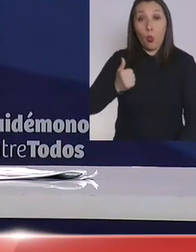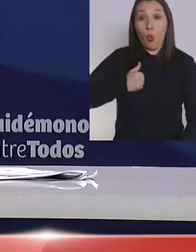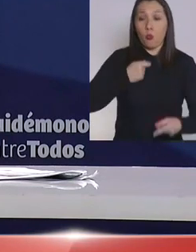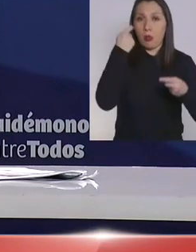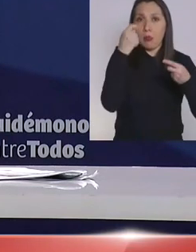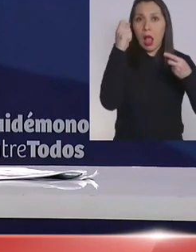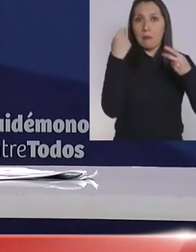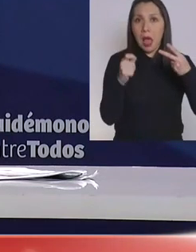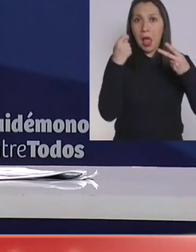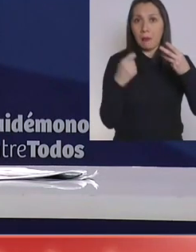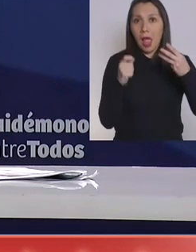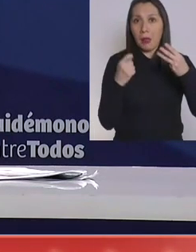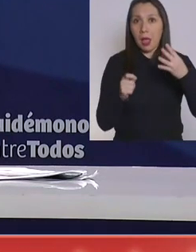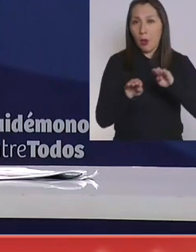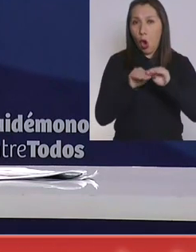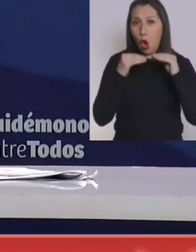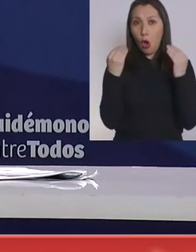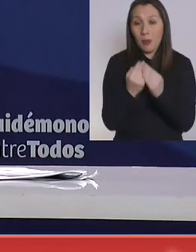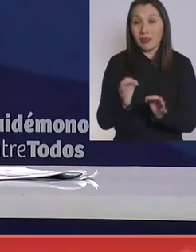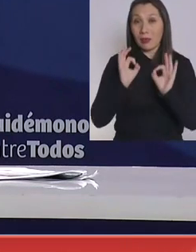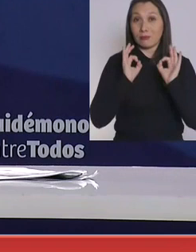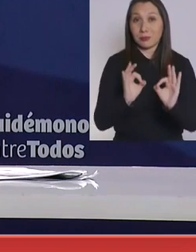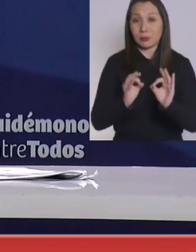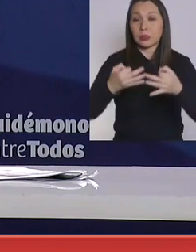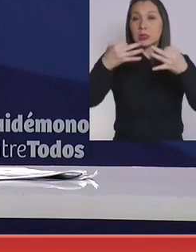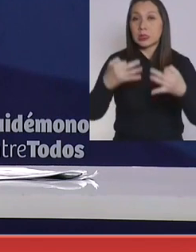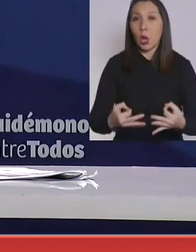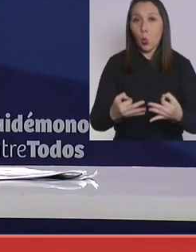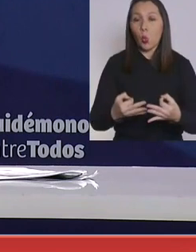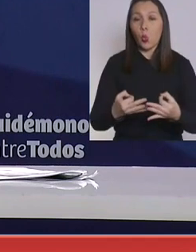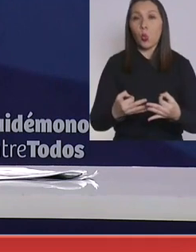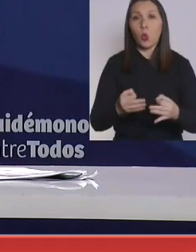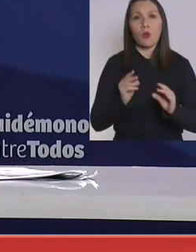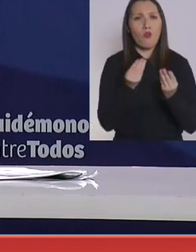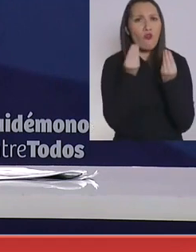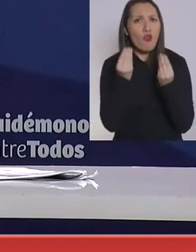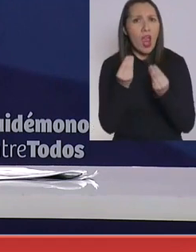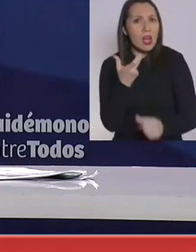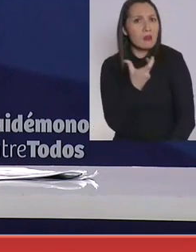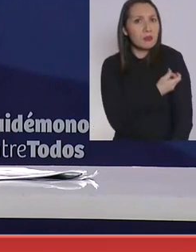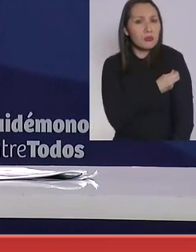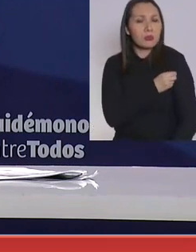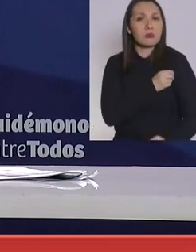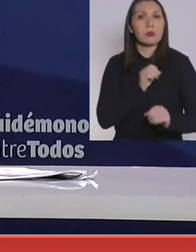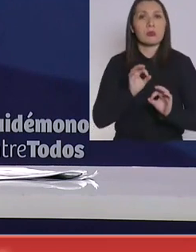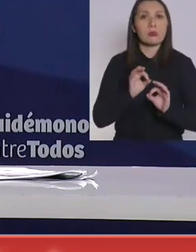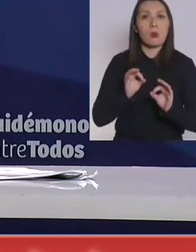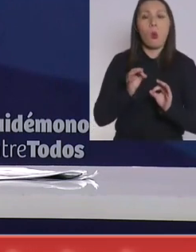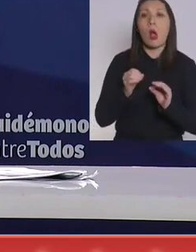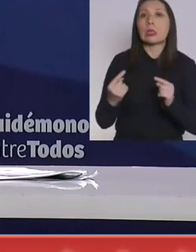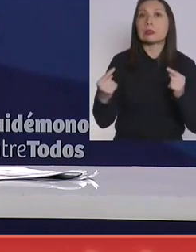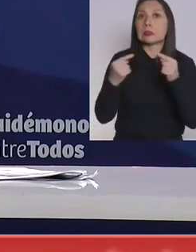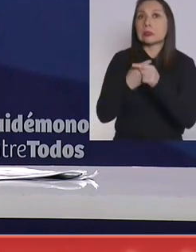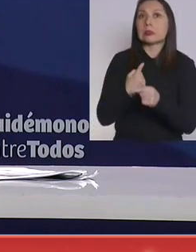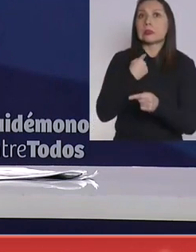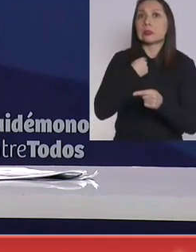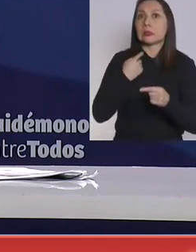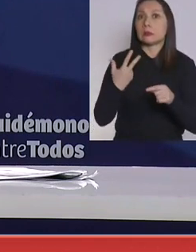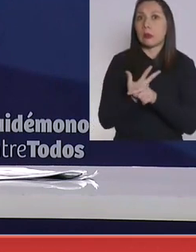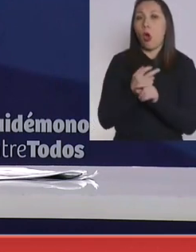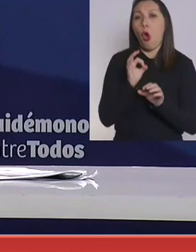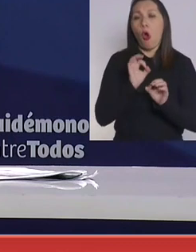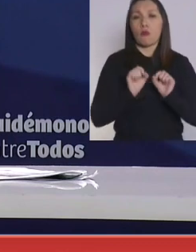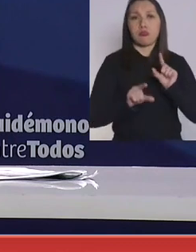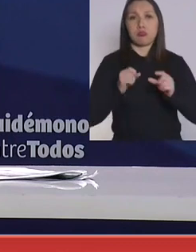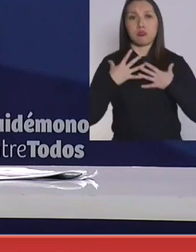todas las etapas completas para asegurar su calidad, su falta de efectos adversos, la creación de